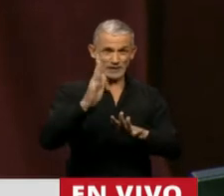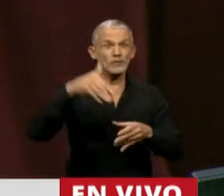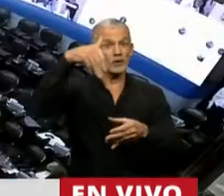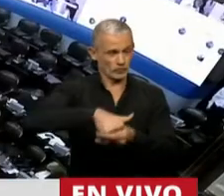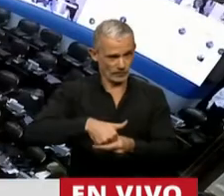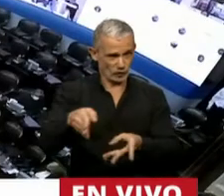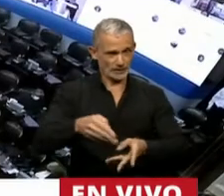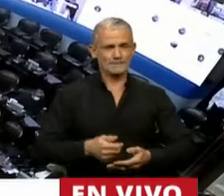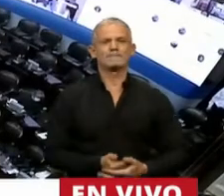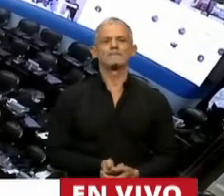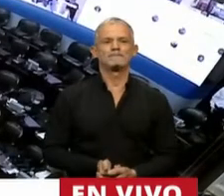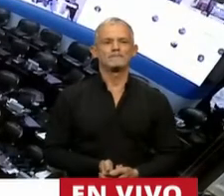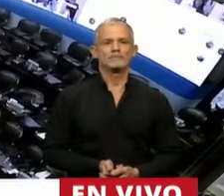vota.